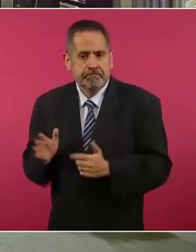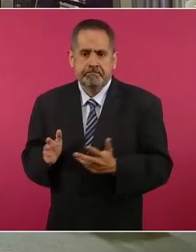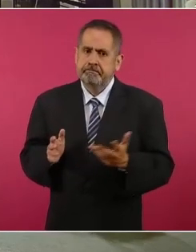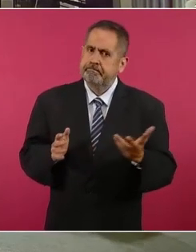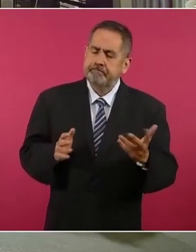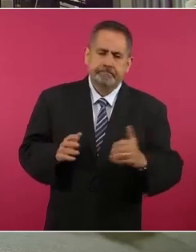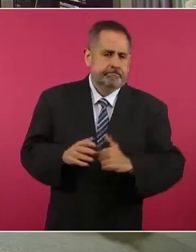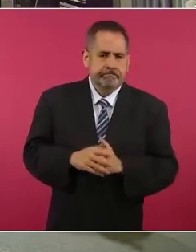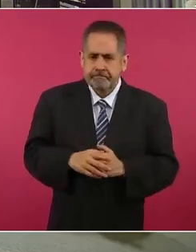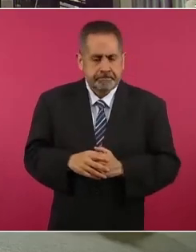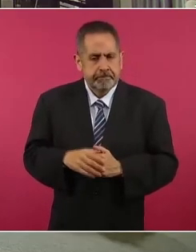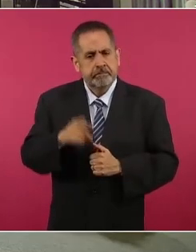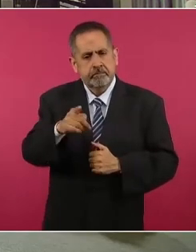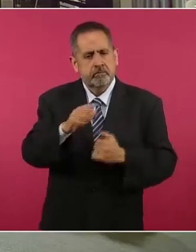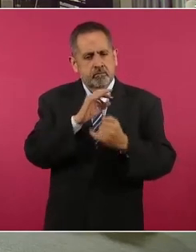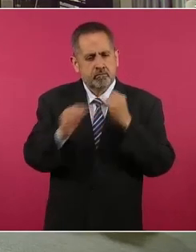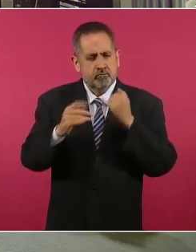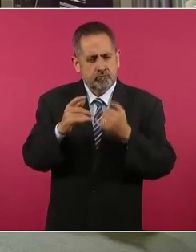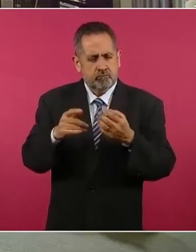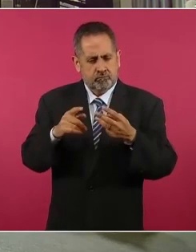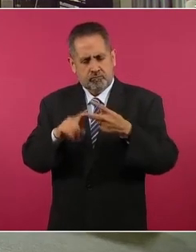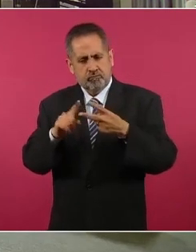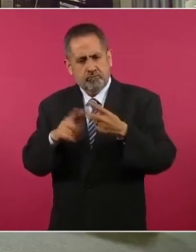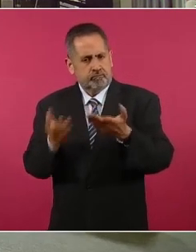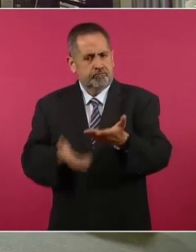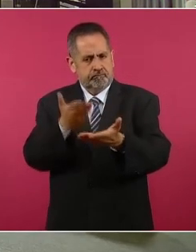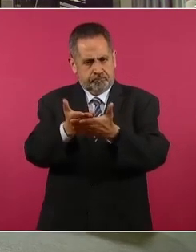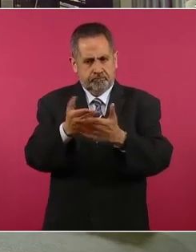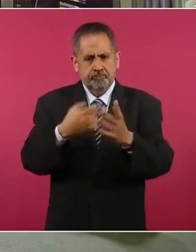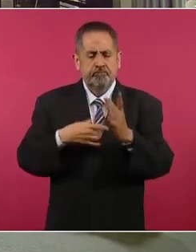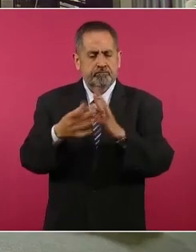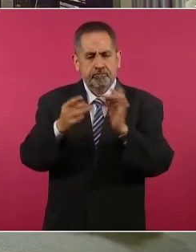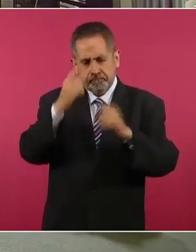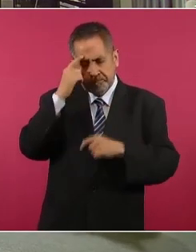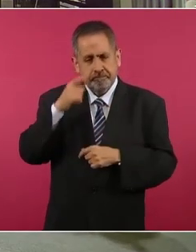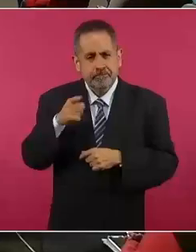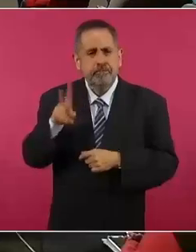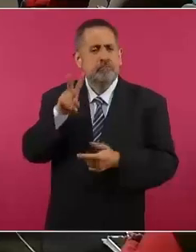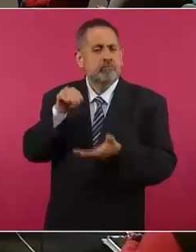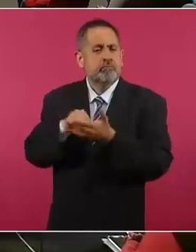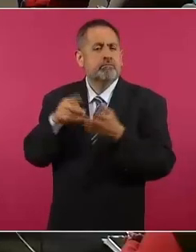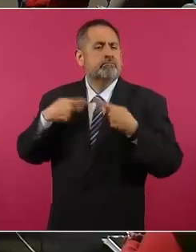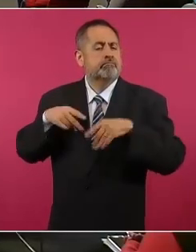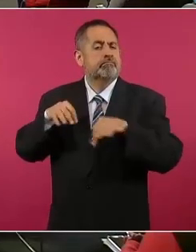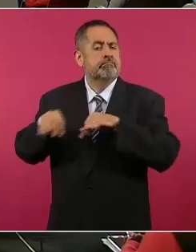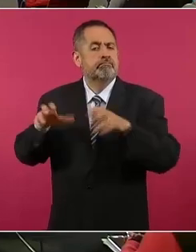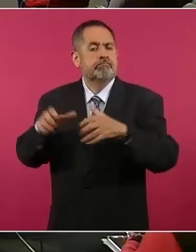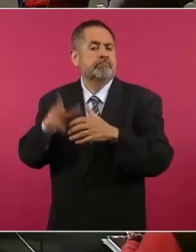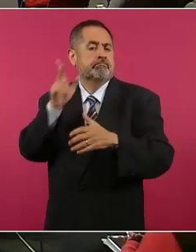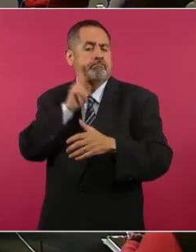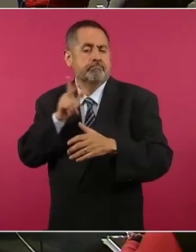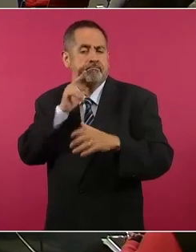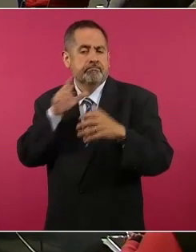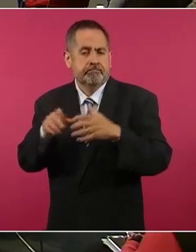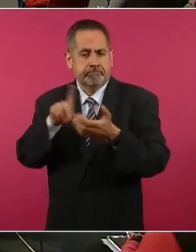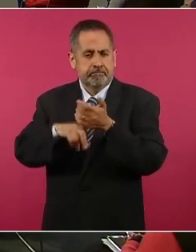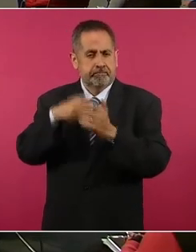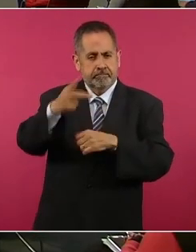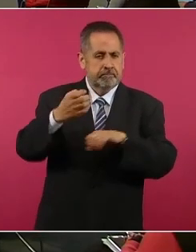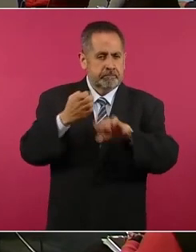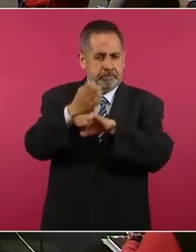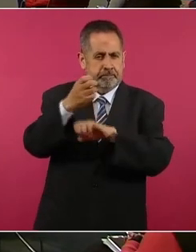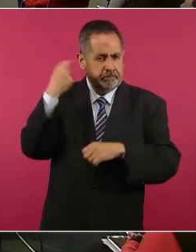ya por último, también le hice un planteamiento sobre más de dos mil trabajadores petroleros de su estado,